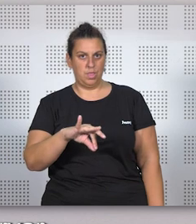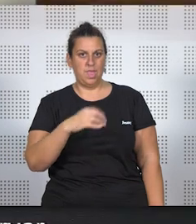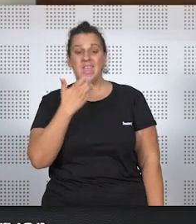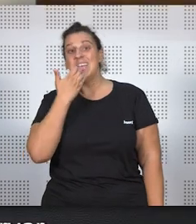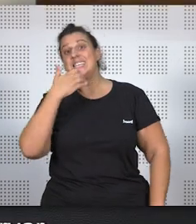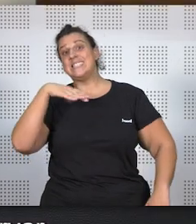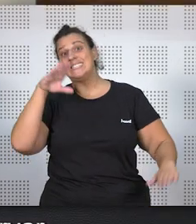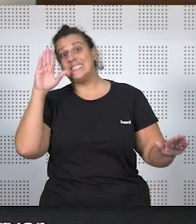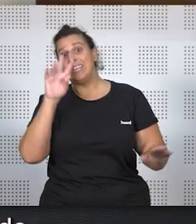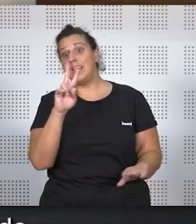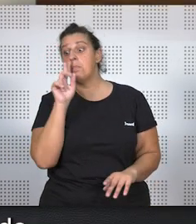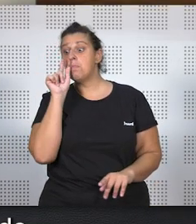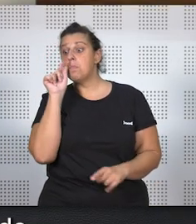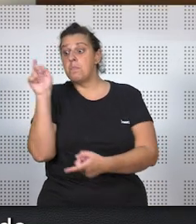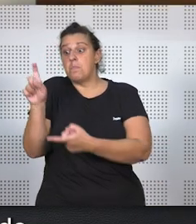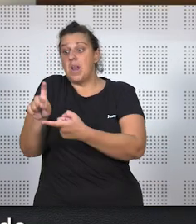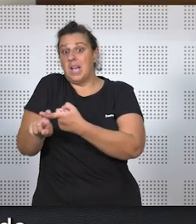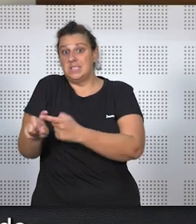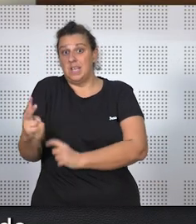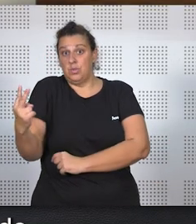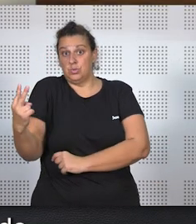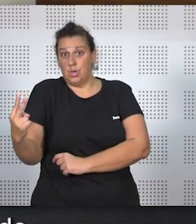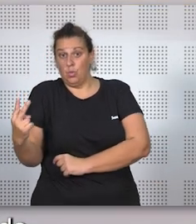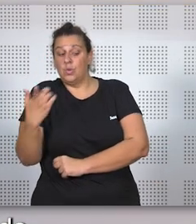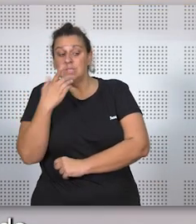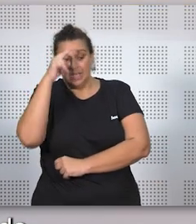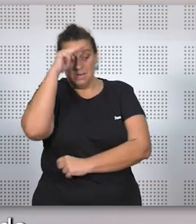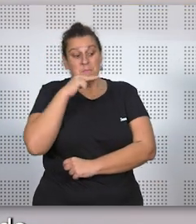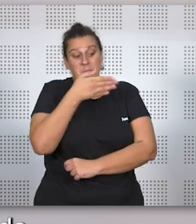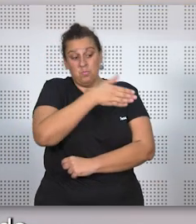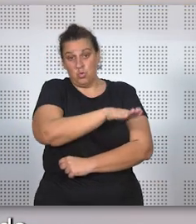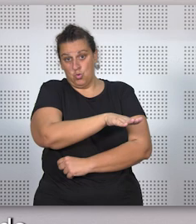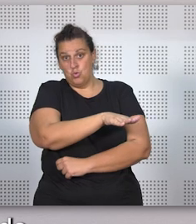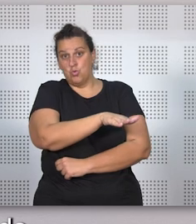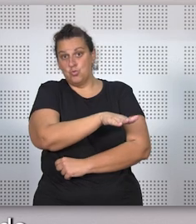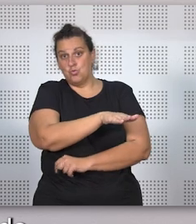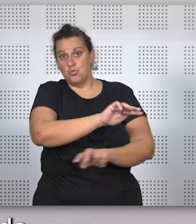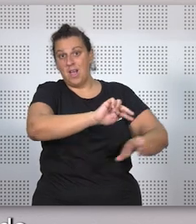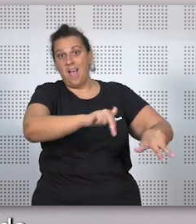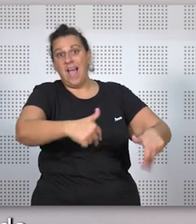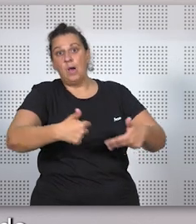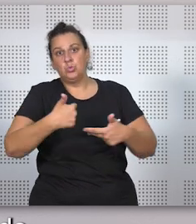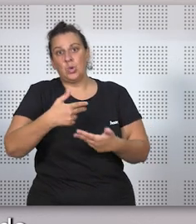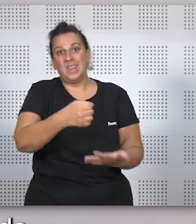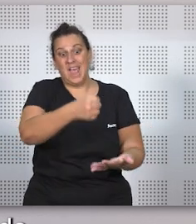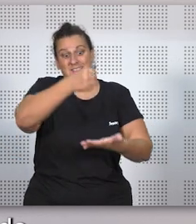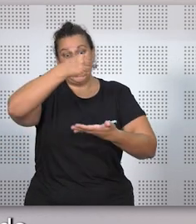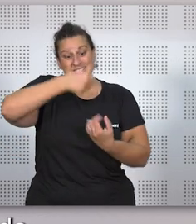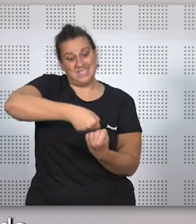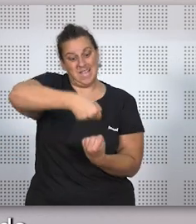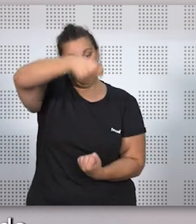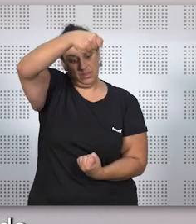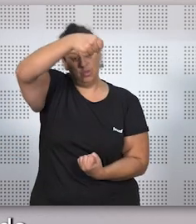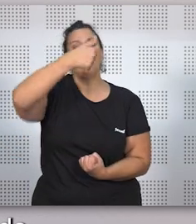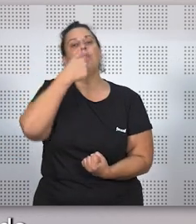en el caso de que se casara en segundas nupcias, cuando el padre fallecido, el marido, había autorizado por testamento que,